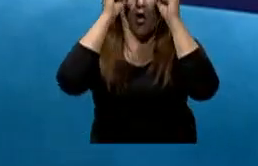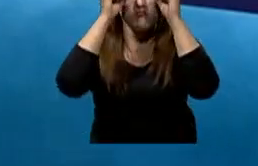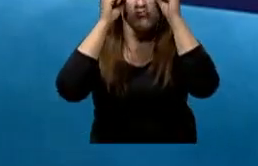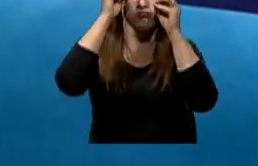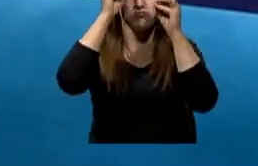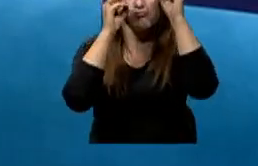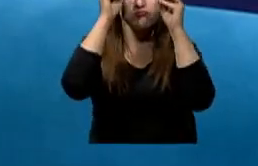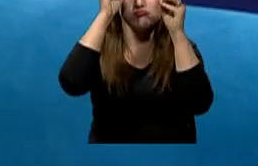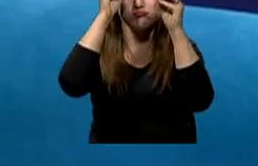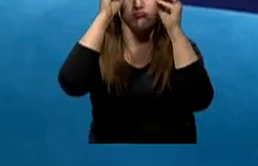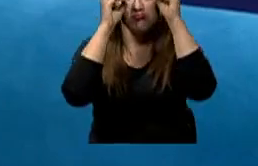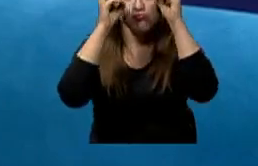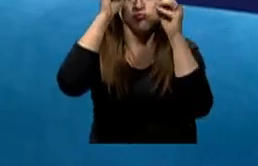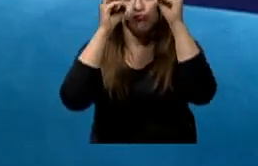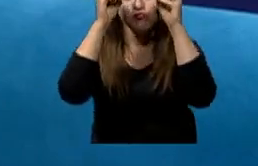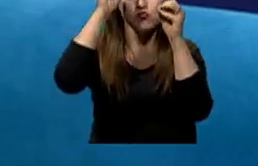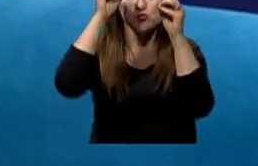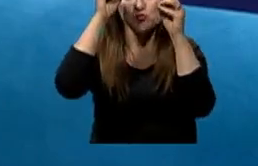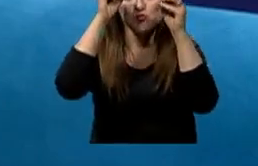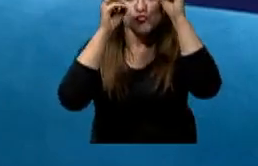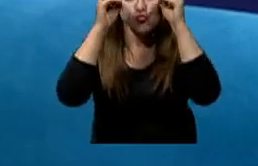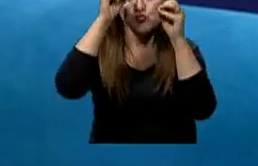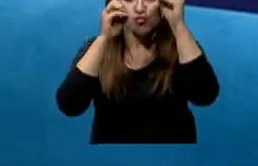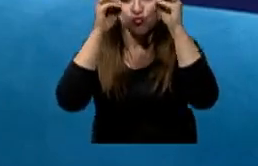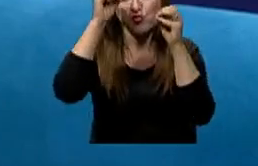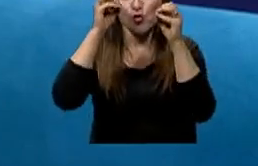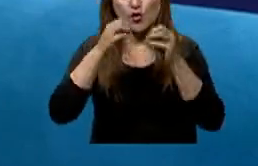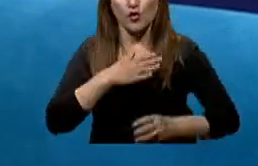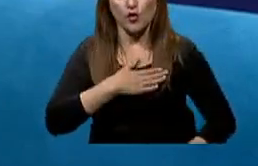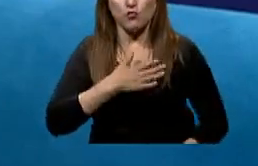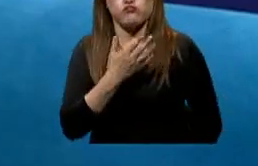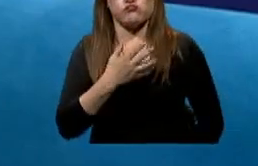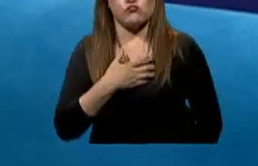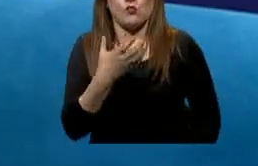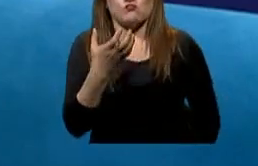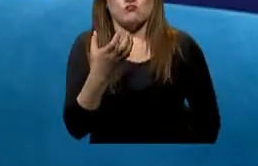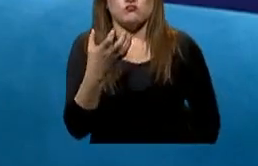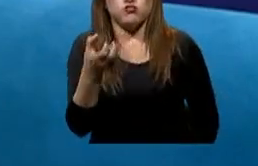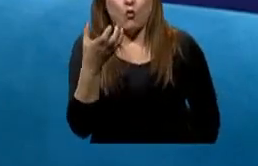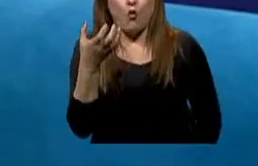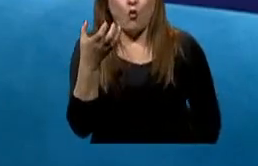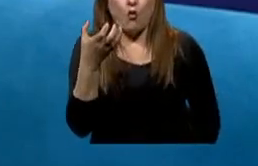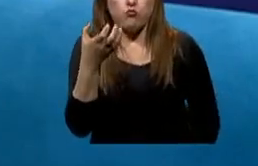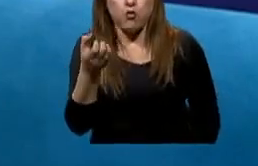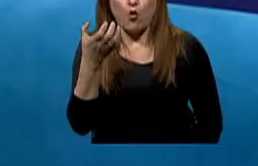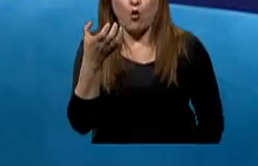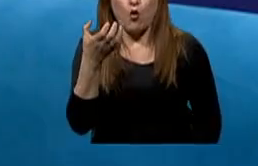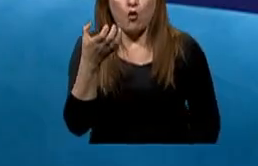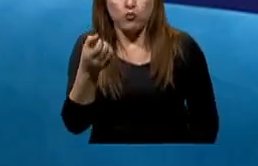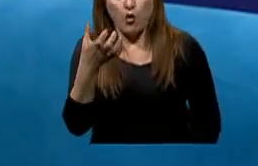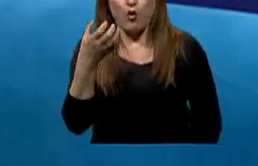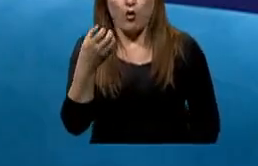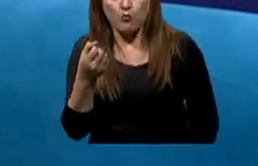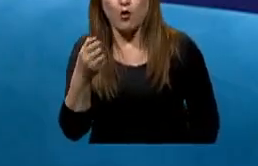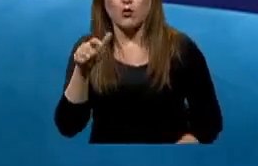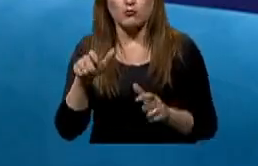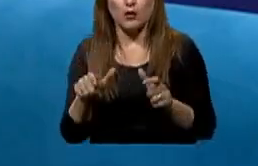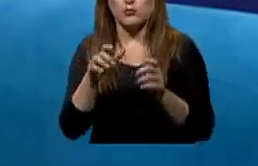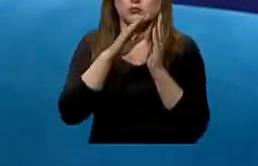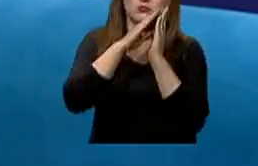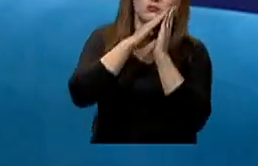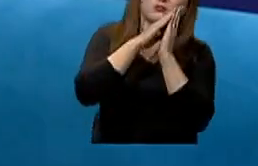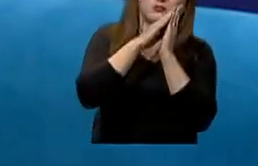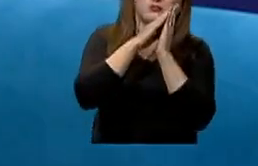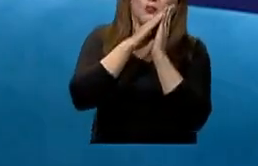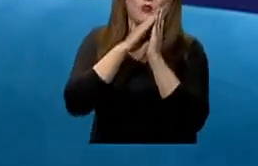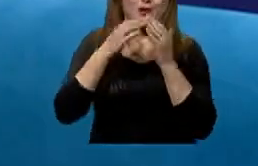alteraciones hemodinámicas, cardiovasculares, hay parálisis muscular, es la etapa en que hay ensoñación. Entonces,